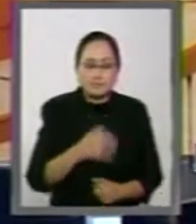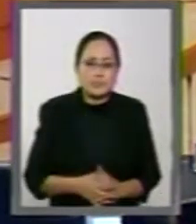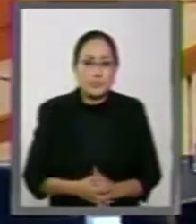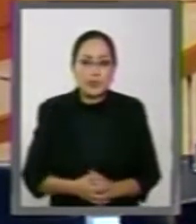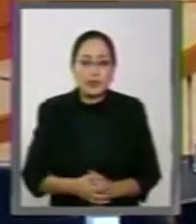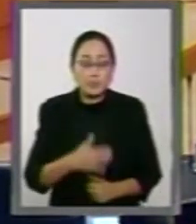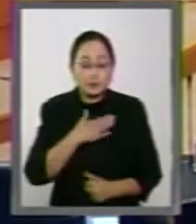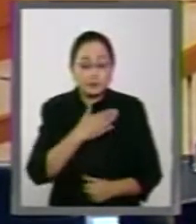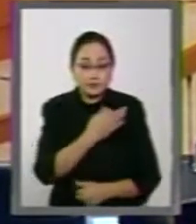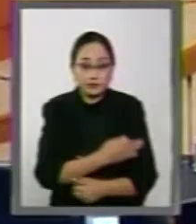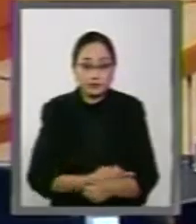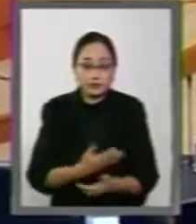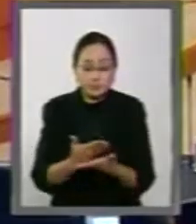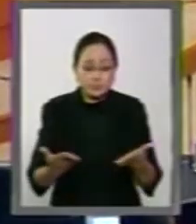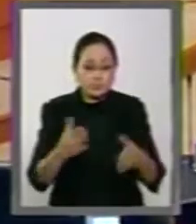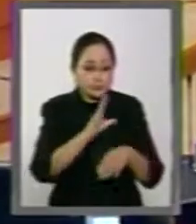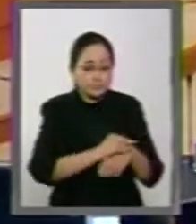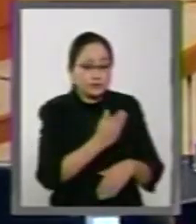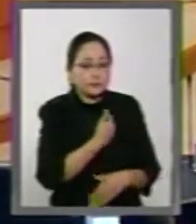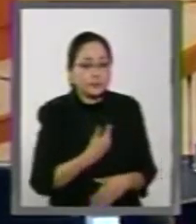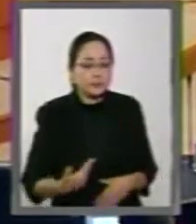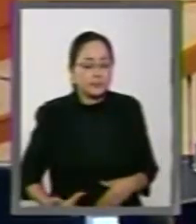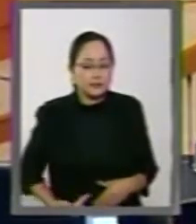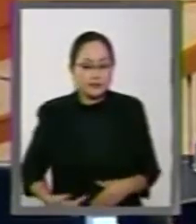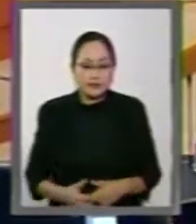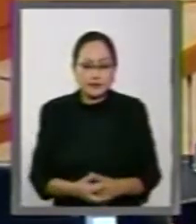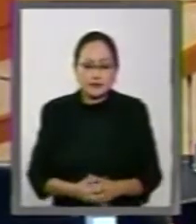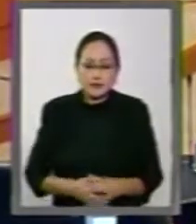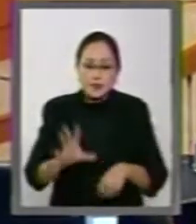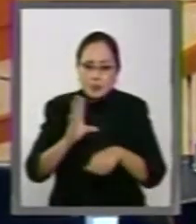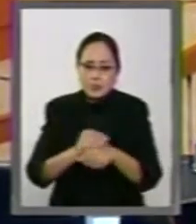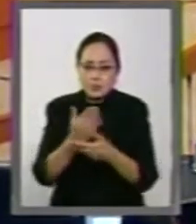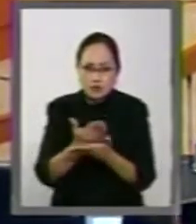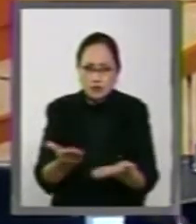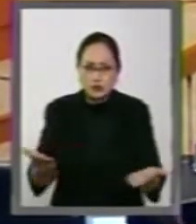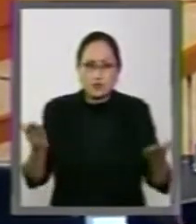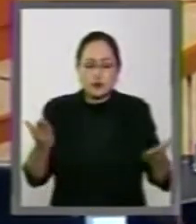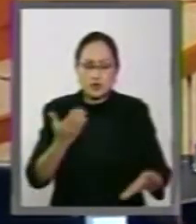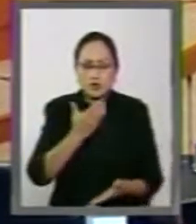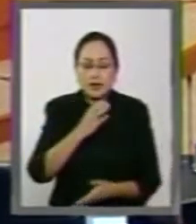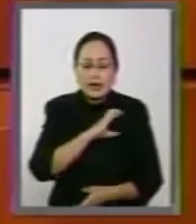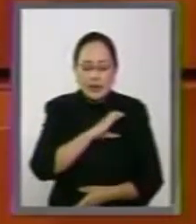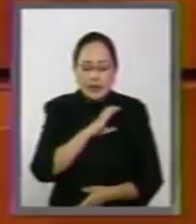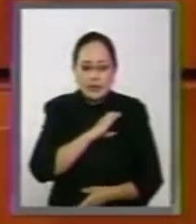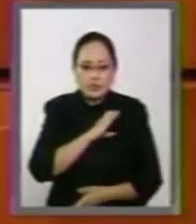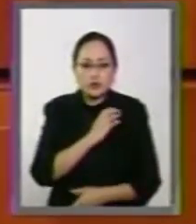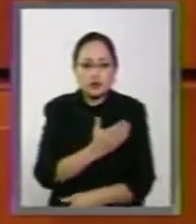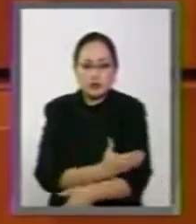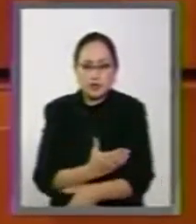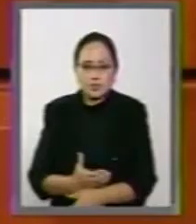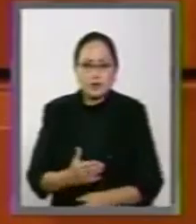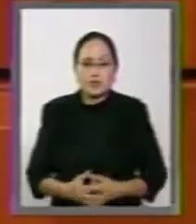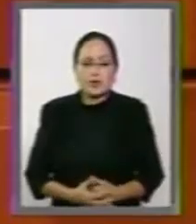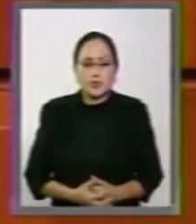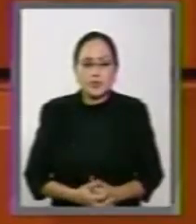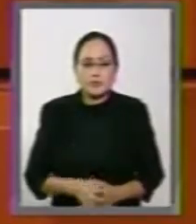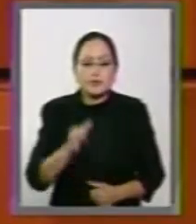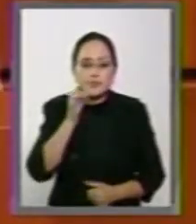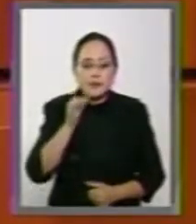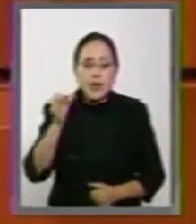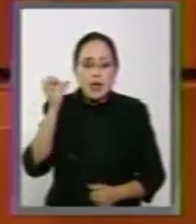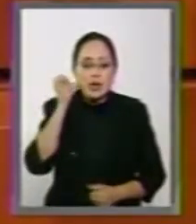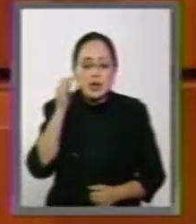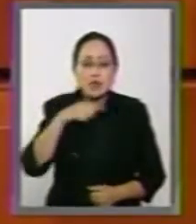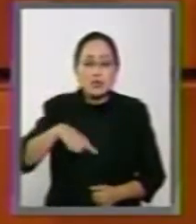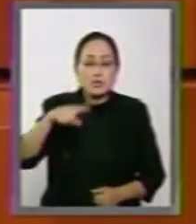Muy buenas tardes, con su venia, señor presidente, con la venia de todos ustedes, queridos compañeros. El día de ayer nos dimos a la